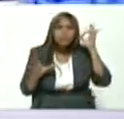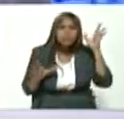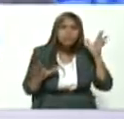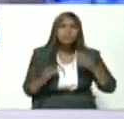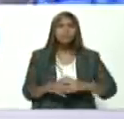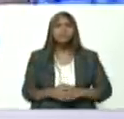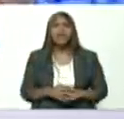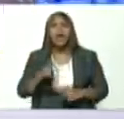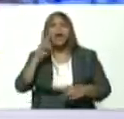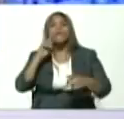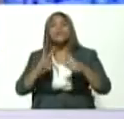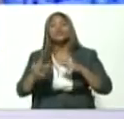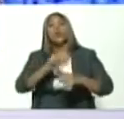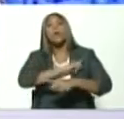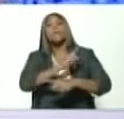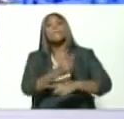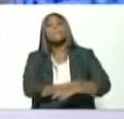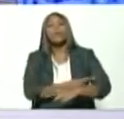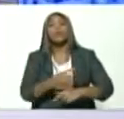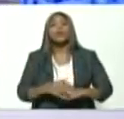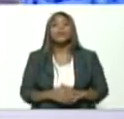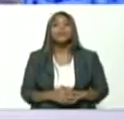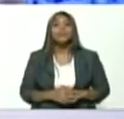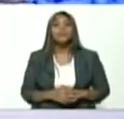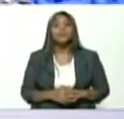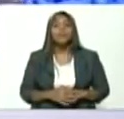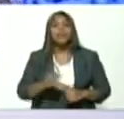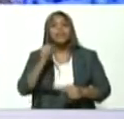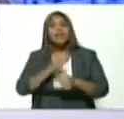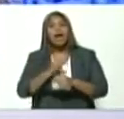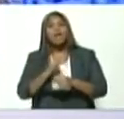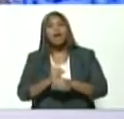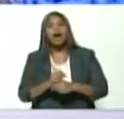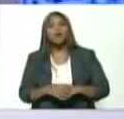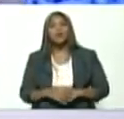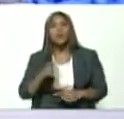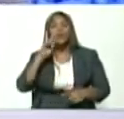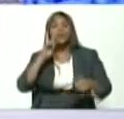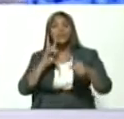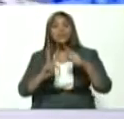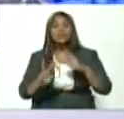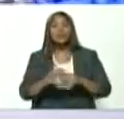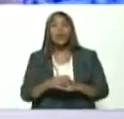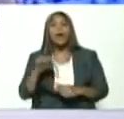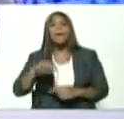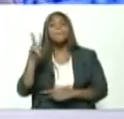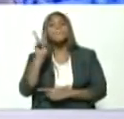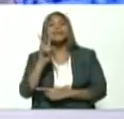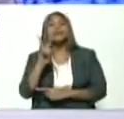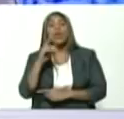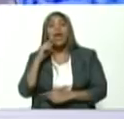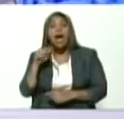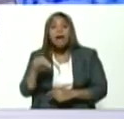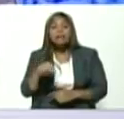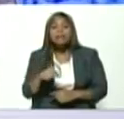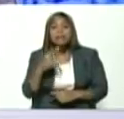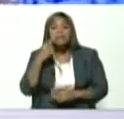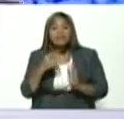una visión de poder a la clase obrera una visión de poder en Venezuela se está jugando